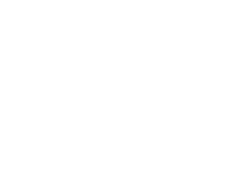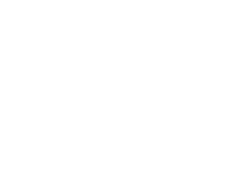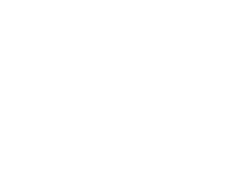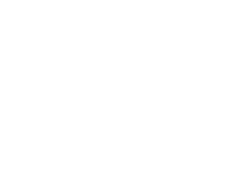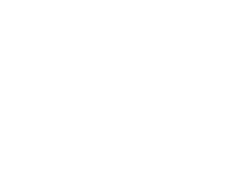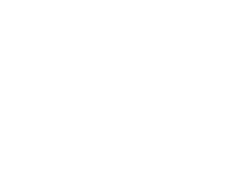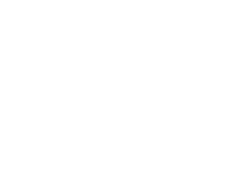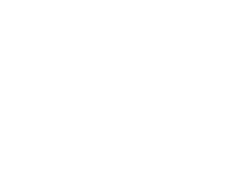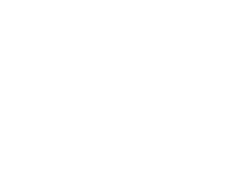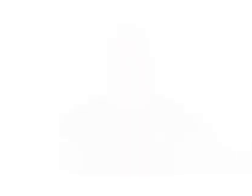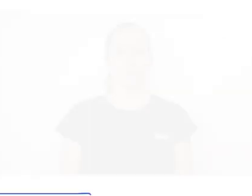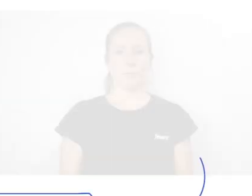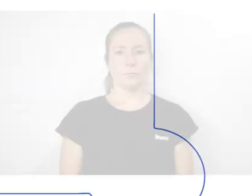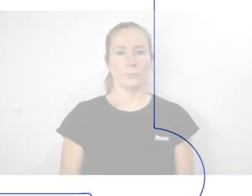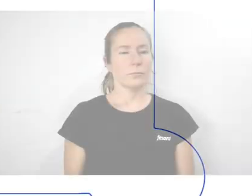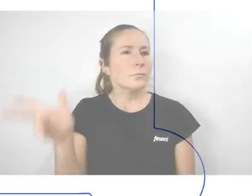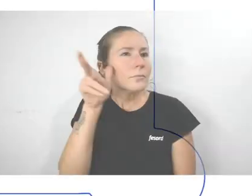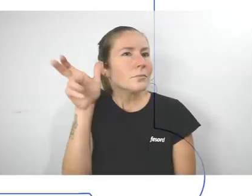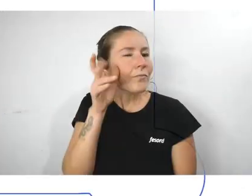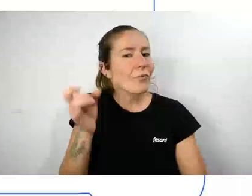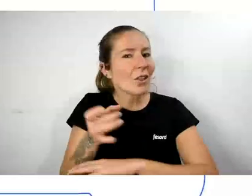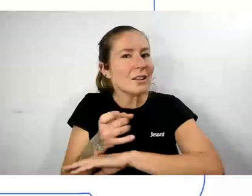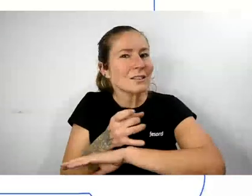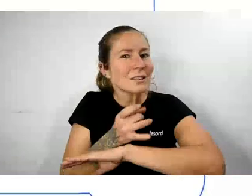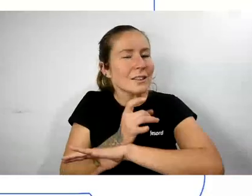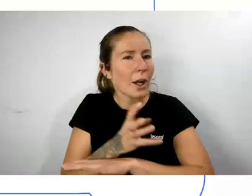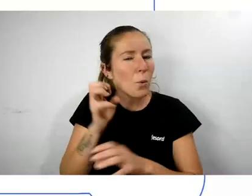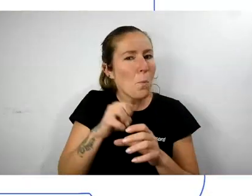Thank